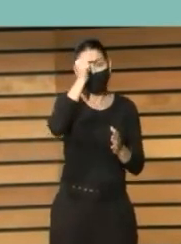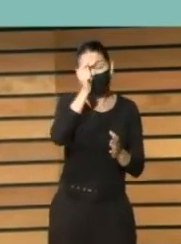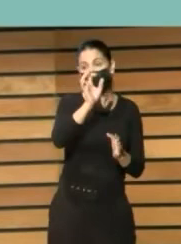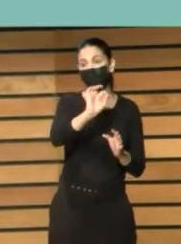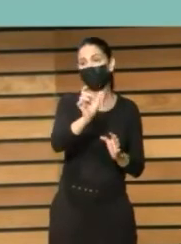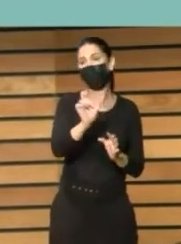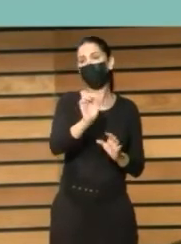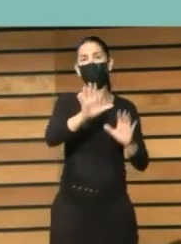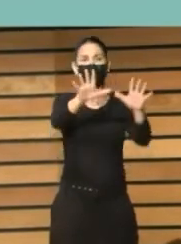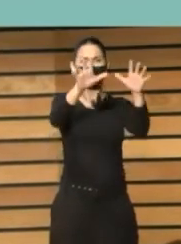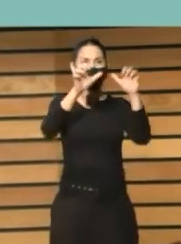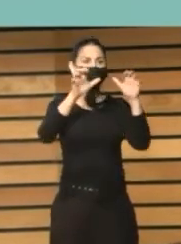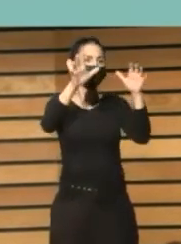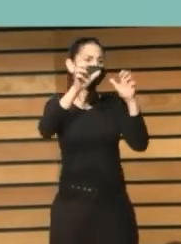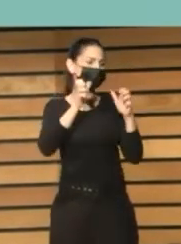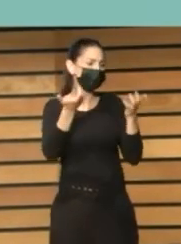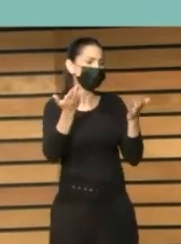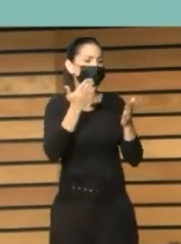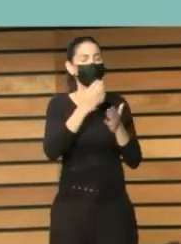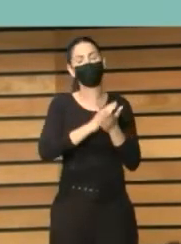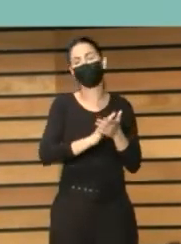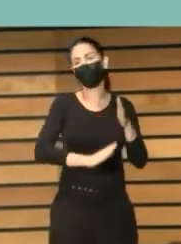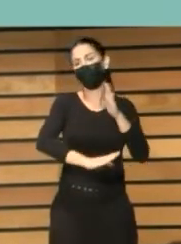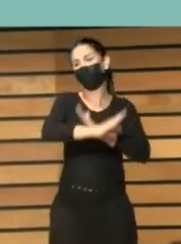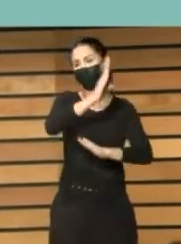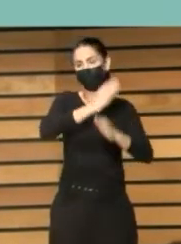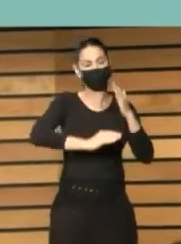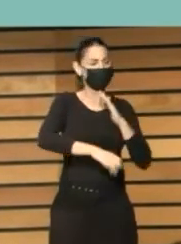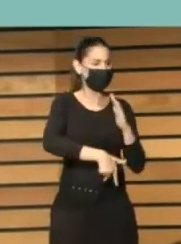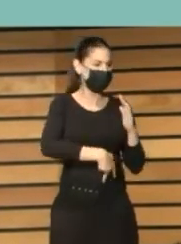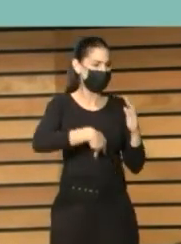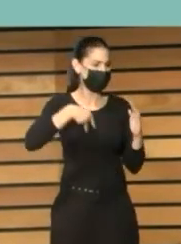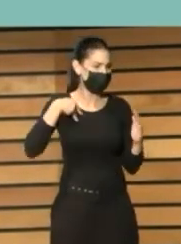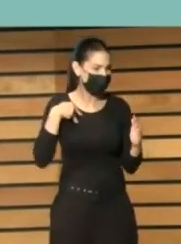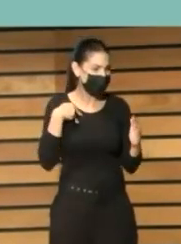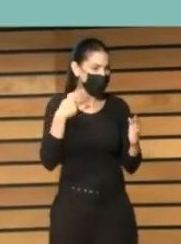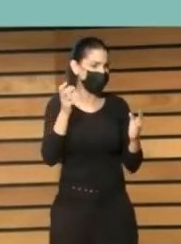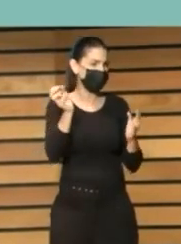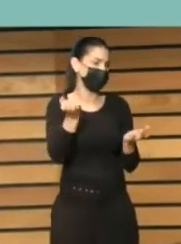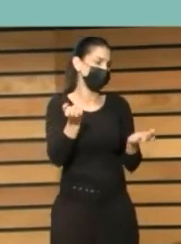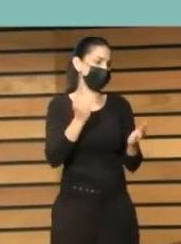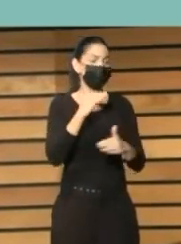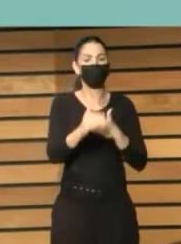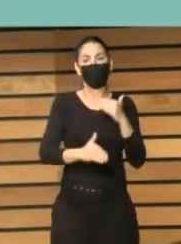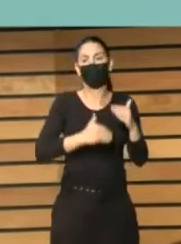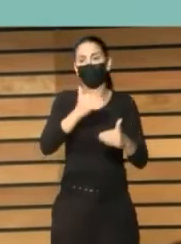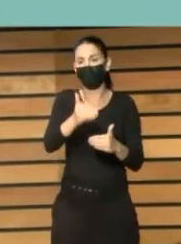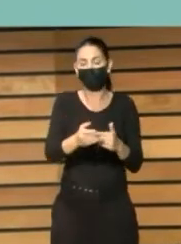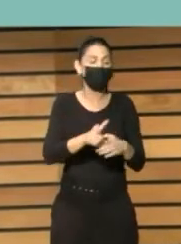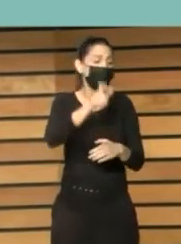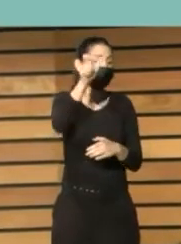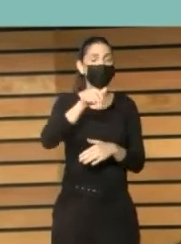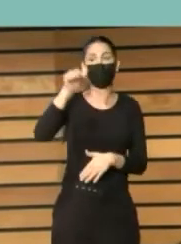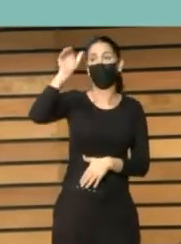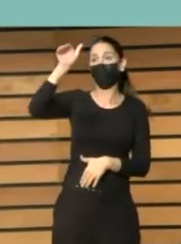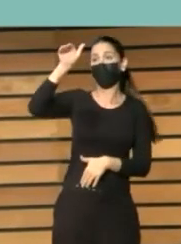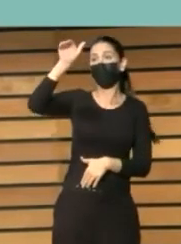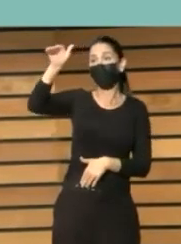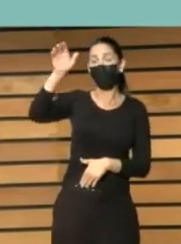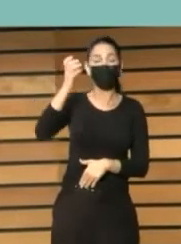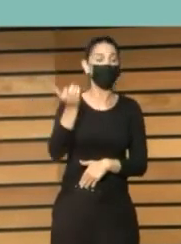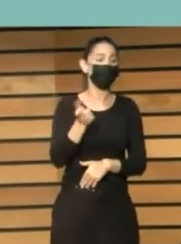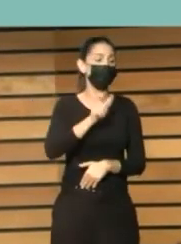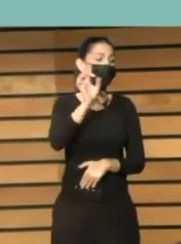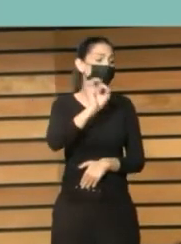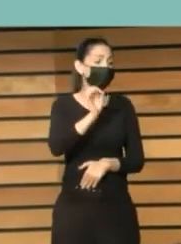aprendizaje del lenguaje diversidad funcional también con discapacidades transitorias inmigrantes personas que se incorporan de manera